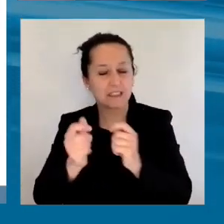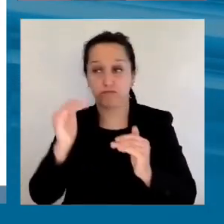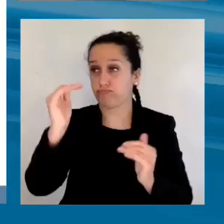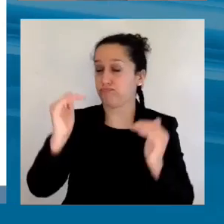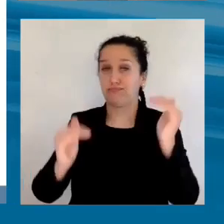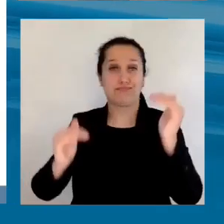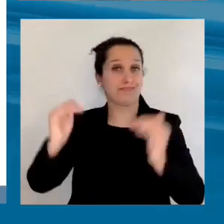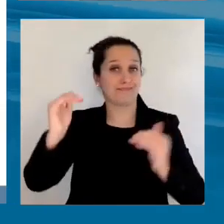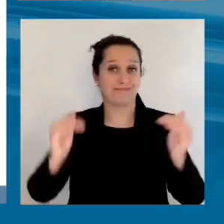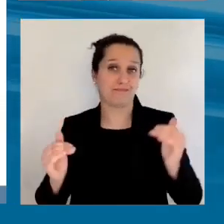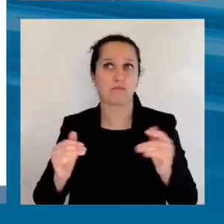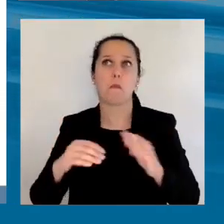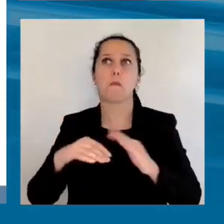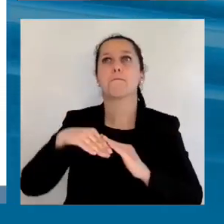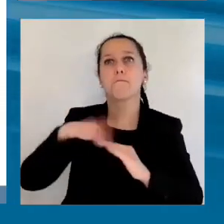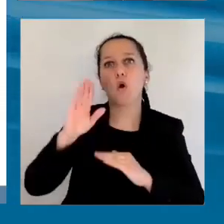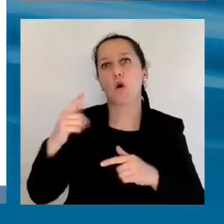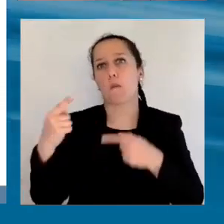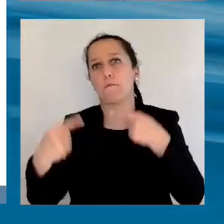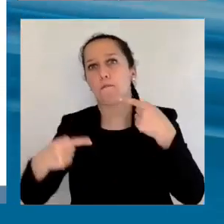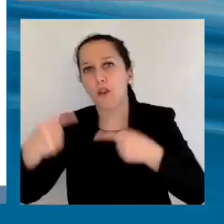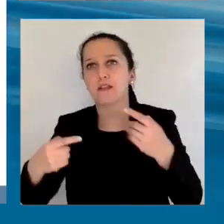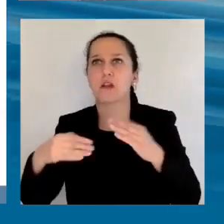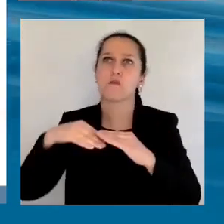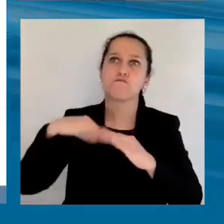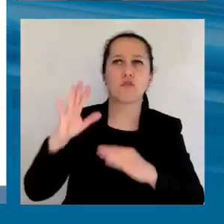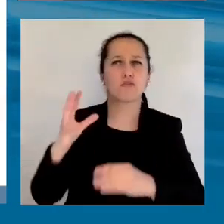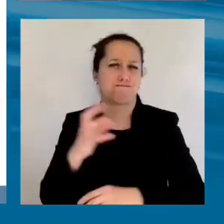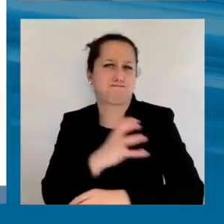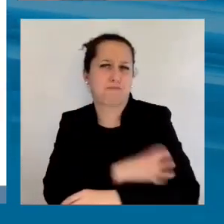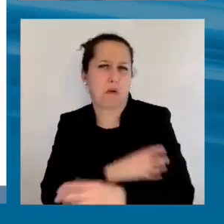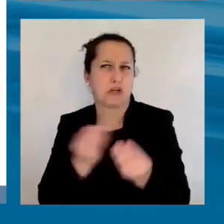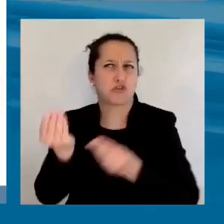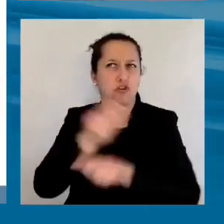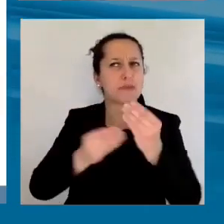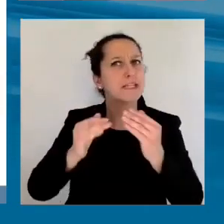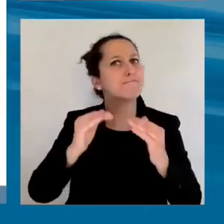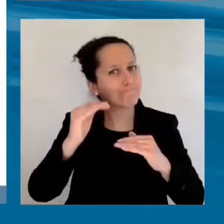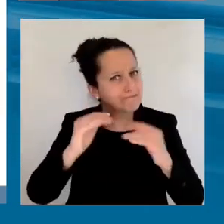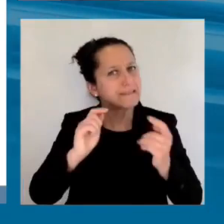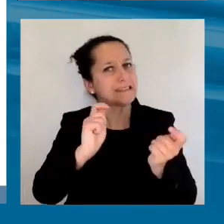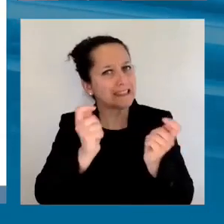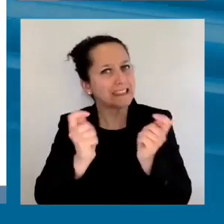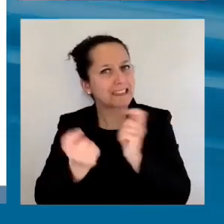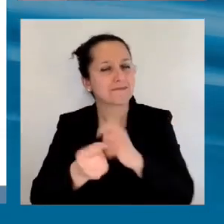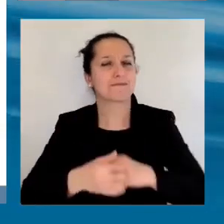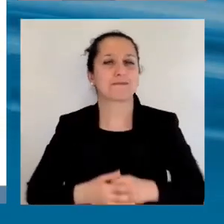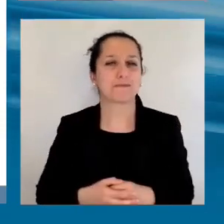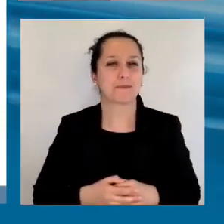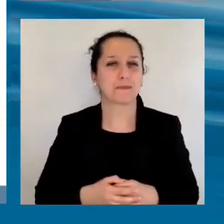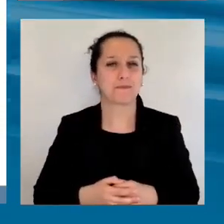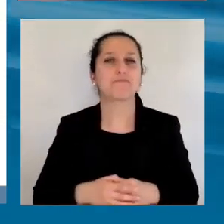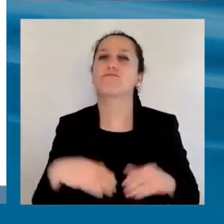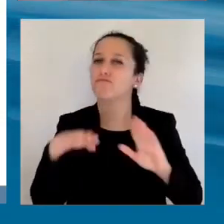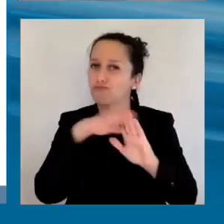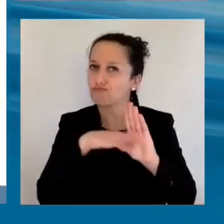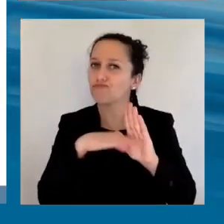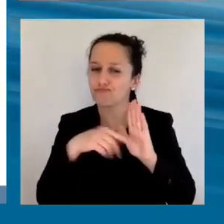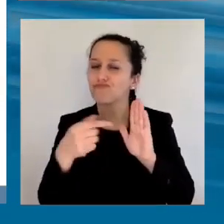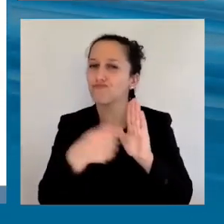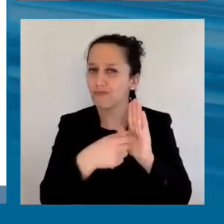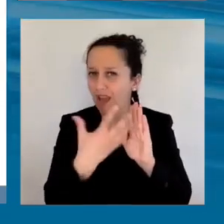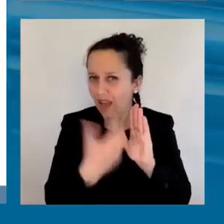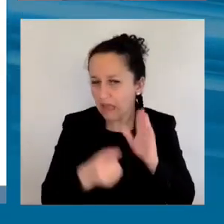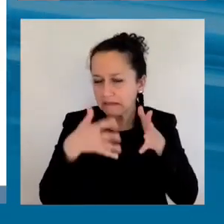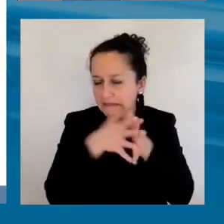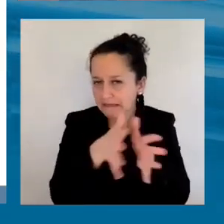geopolítico. ¿Cuál era el escenario anterior? Y todo esto es un resumen muy apretado de lo que está explicado en más detalle en el capítulo. Bueno,